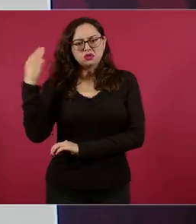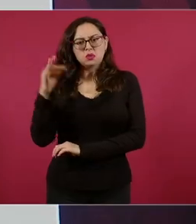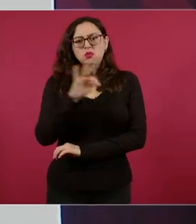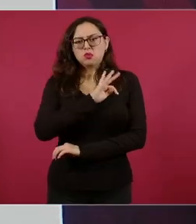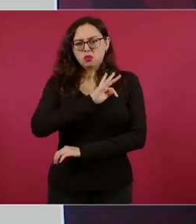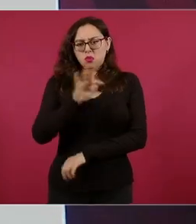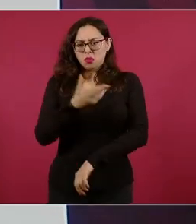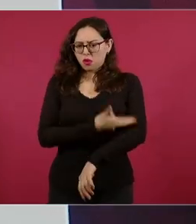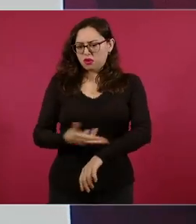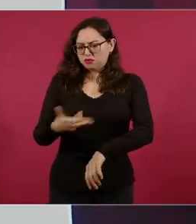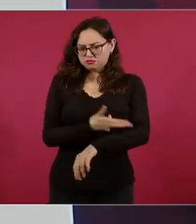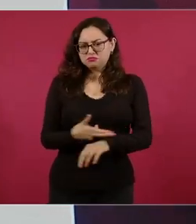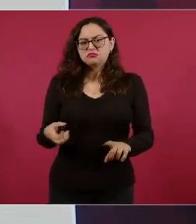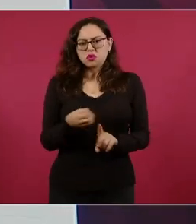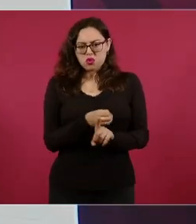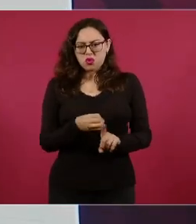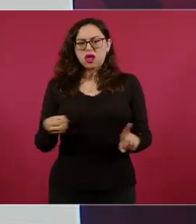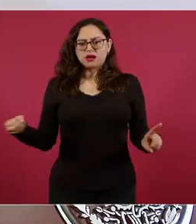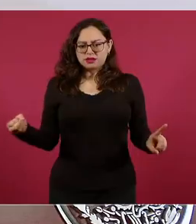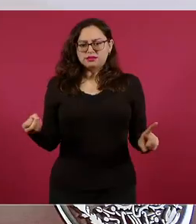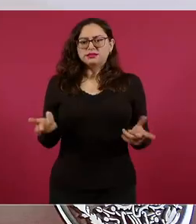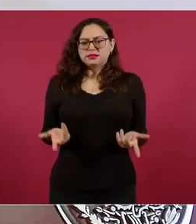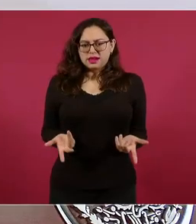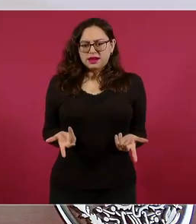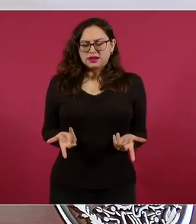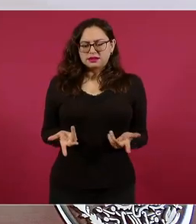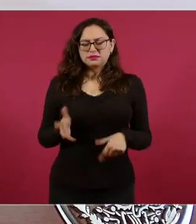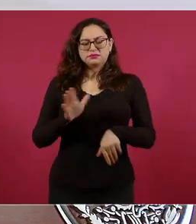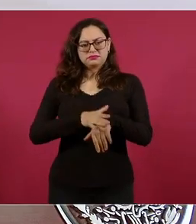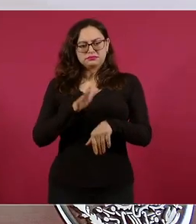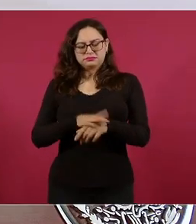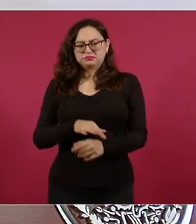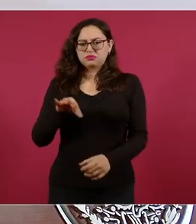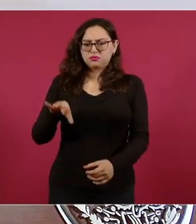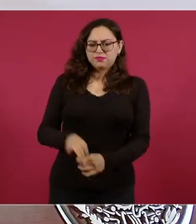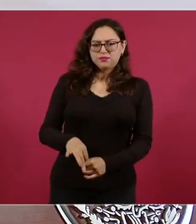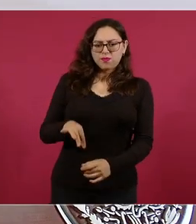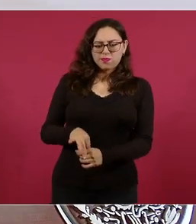se puede convocar elecciones